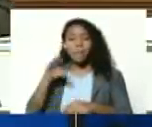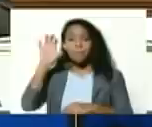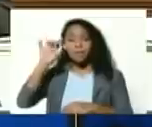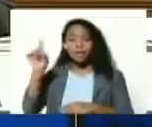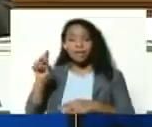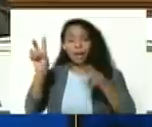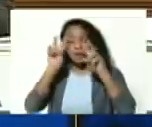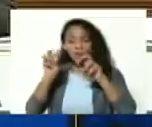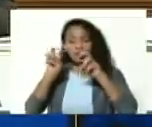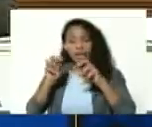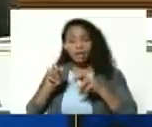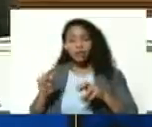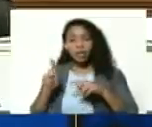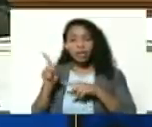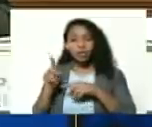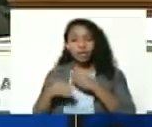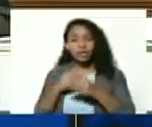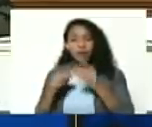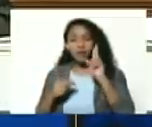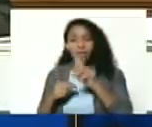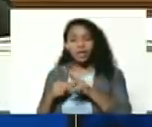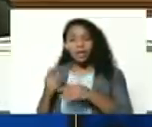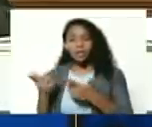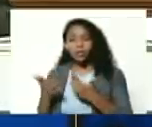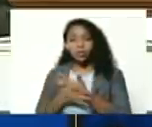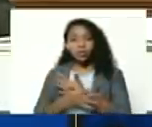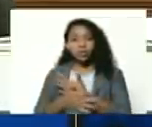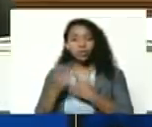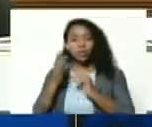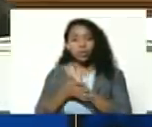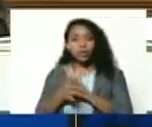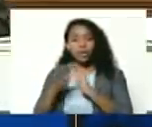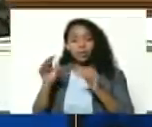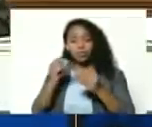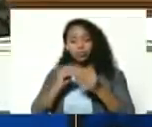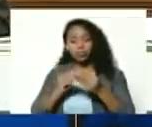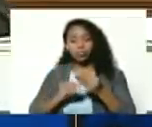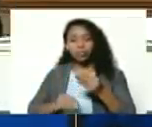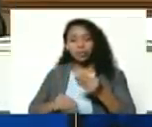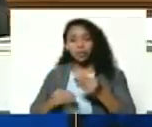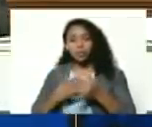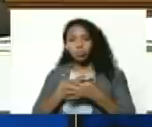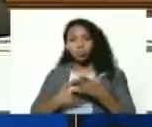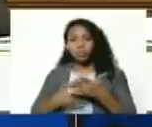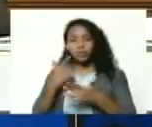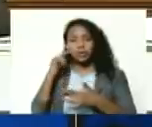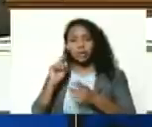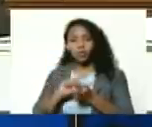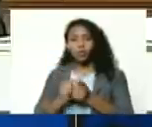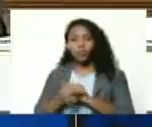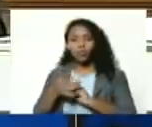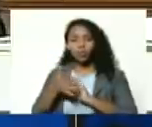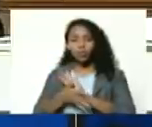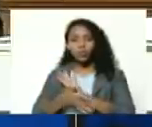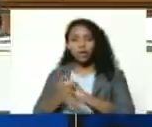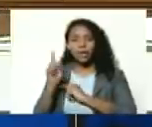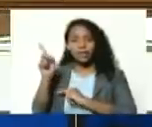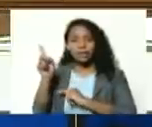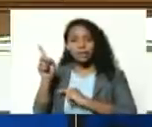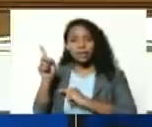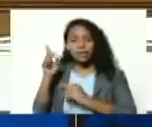la investigación y tiene que haber una efervescencia en la edición y la divulgación combinamos la